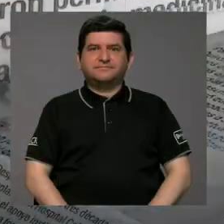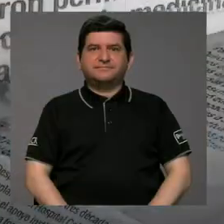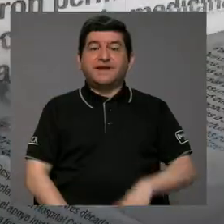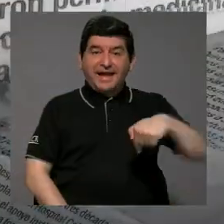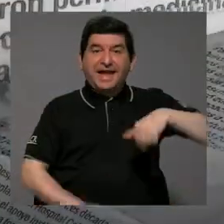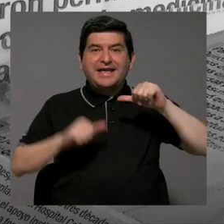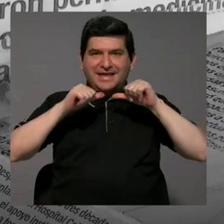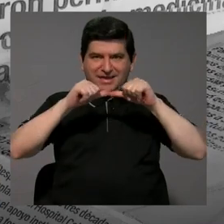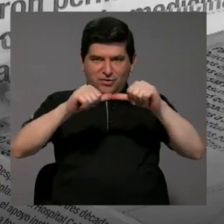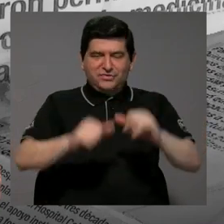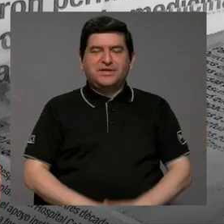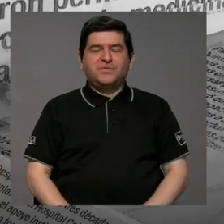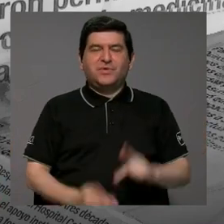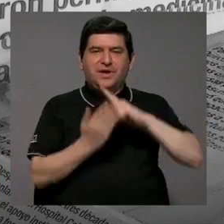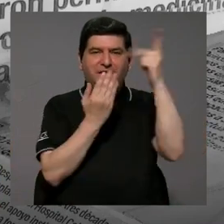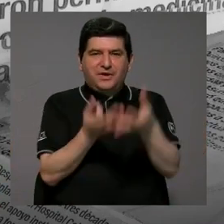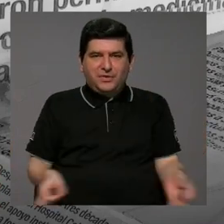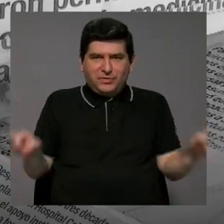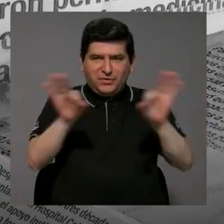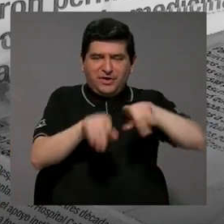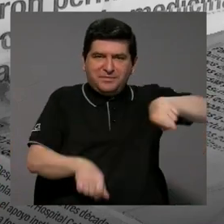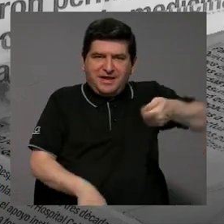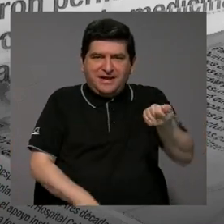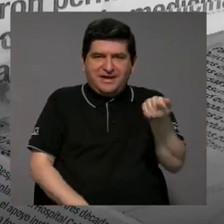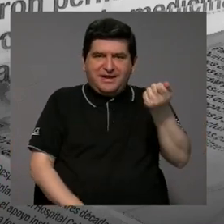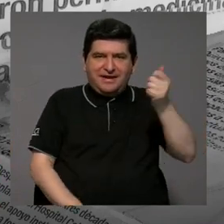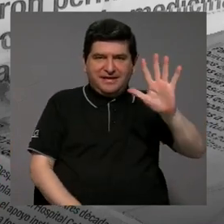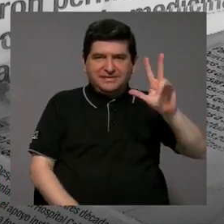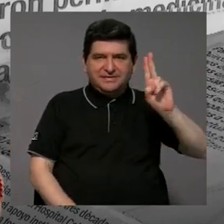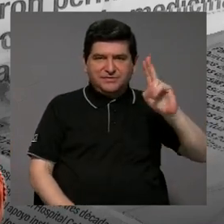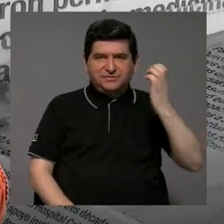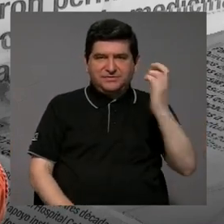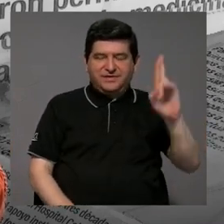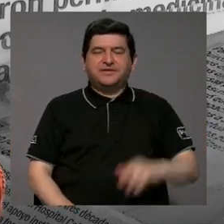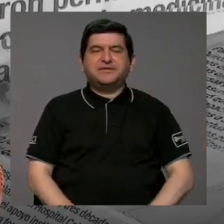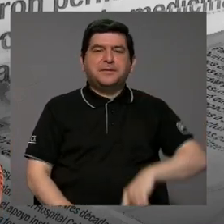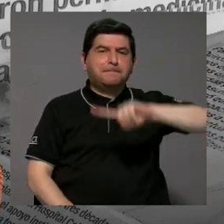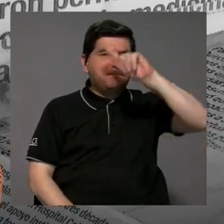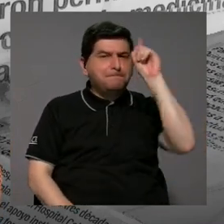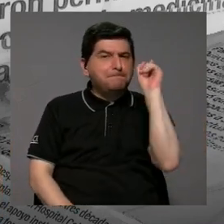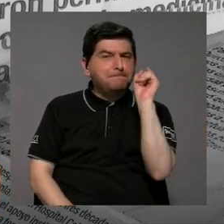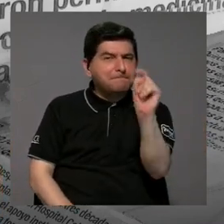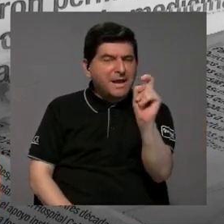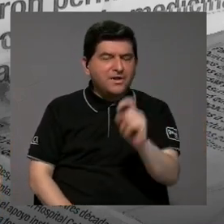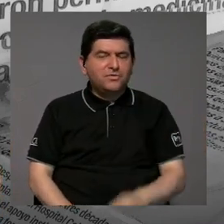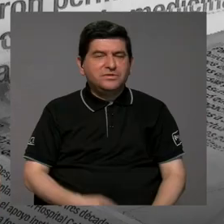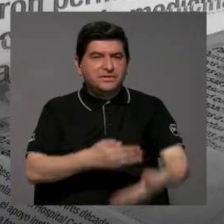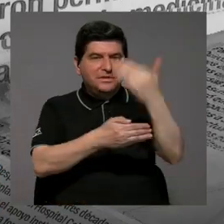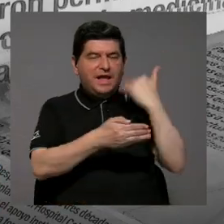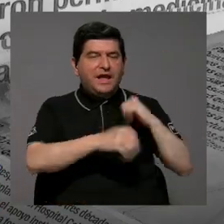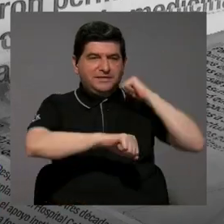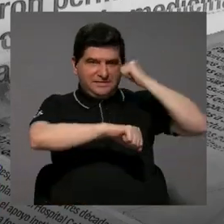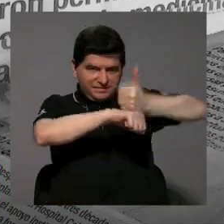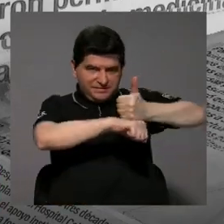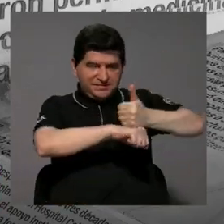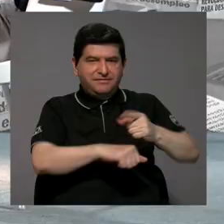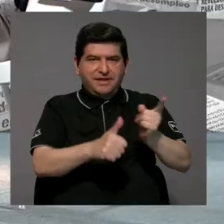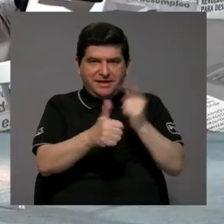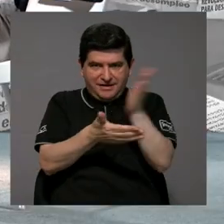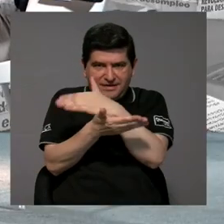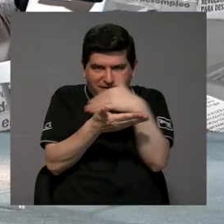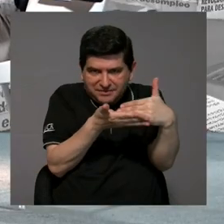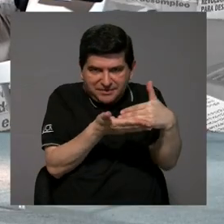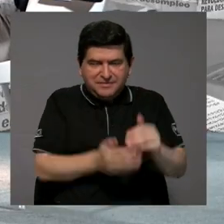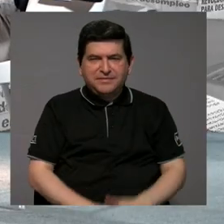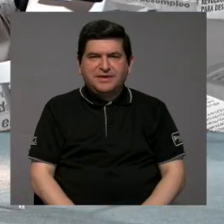Bueno, continuamos con lo que importa aquí por Canal 15 UCR. Entonces, la pregunta que dejamos planteados en el primer